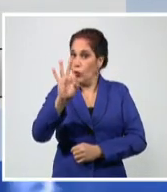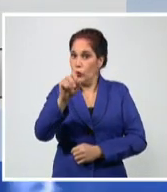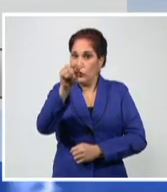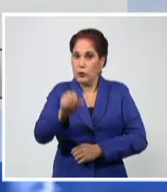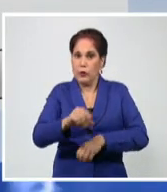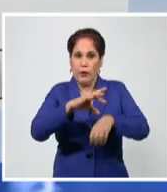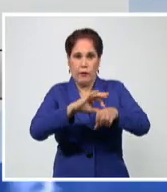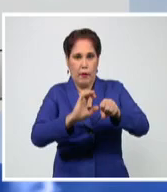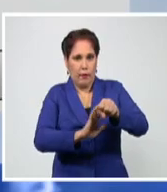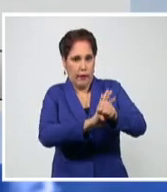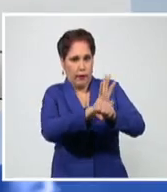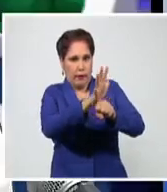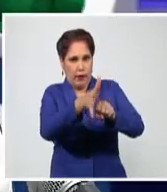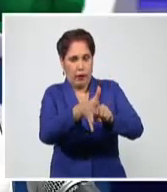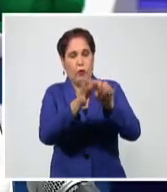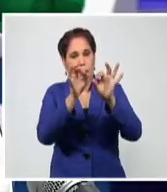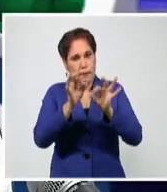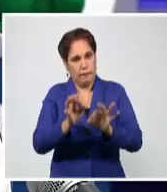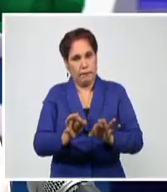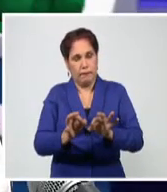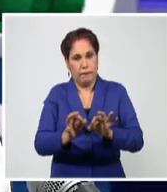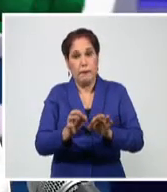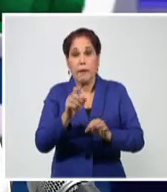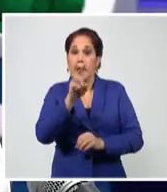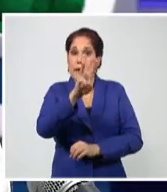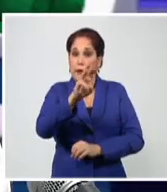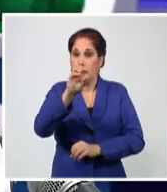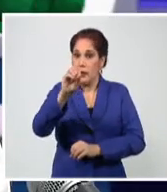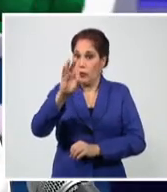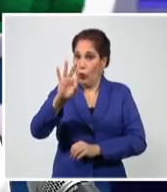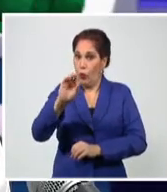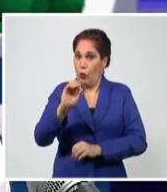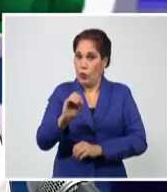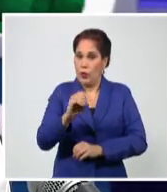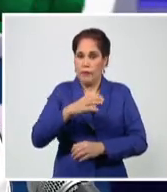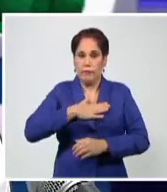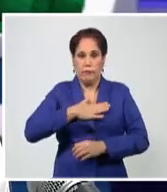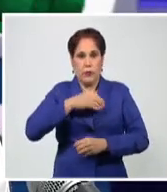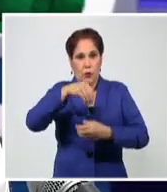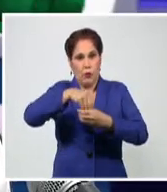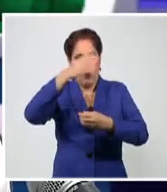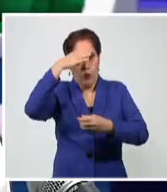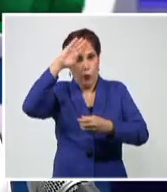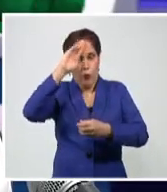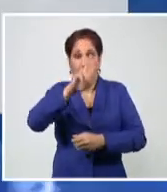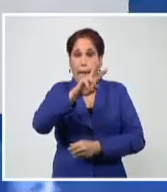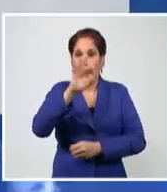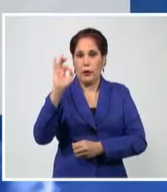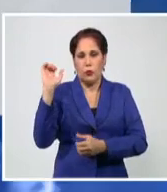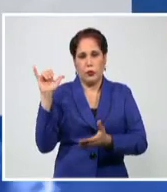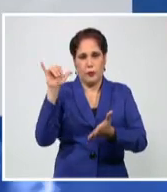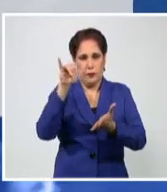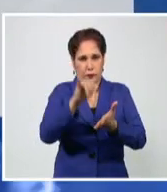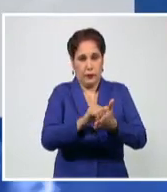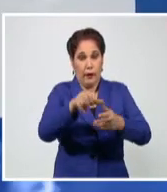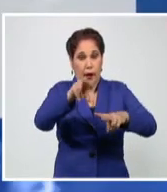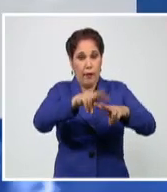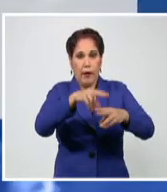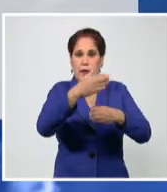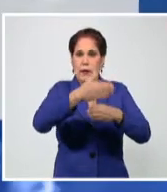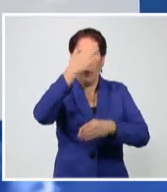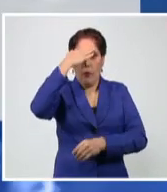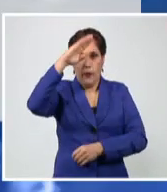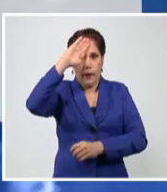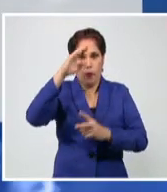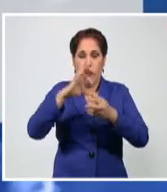pacientes se diagnosticaron con la enfermedad, 380 autóctonos y 28 importados. La Habana, Santiago de